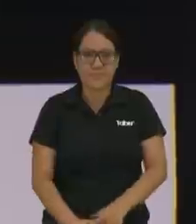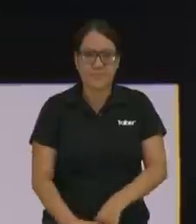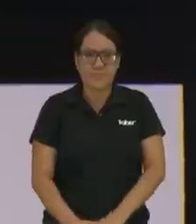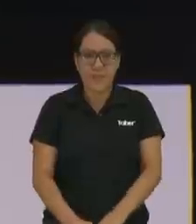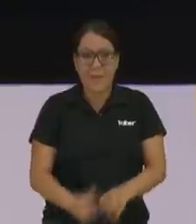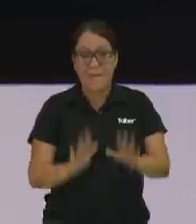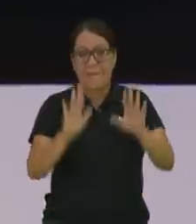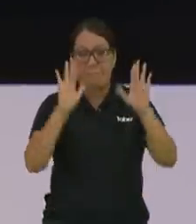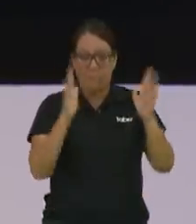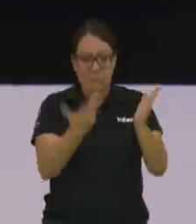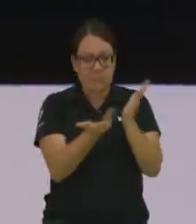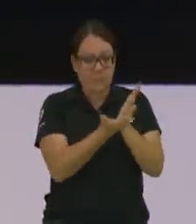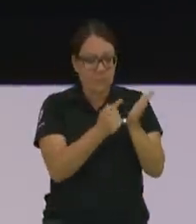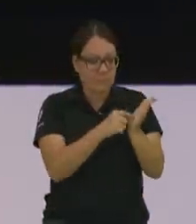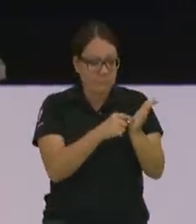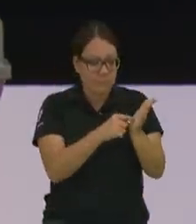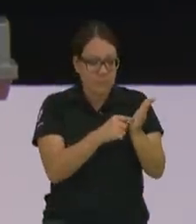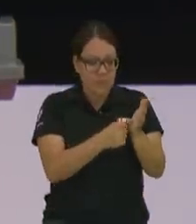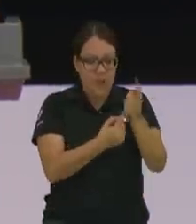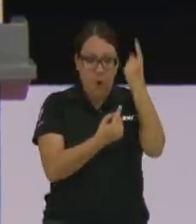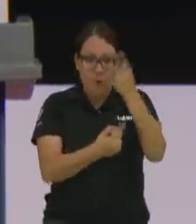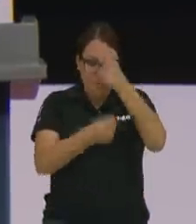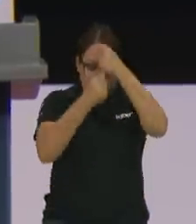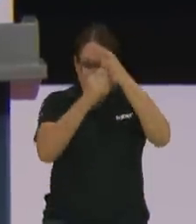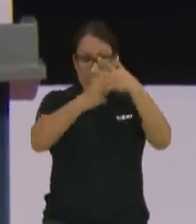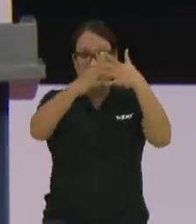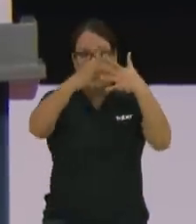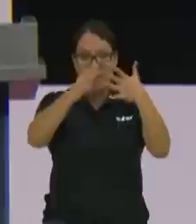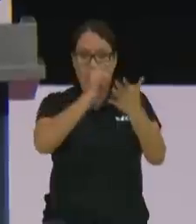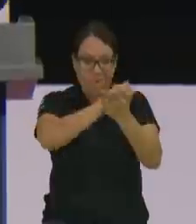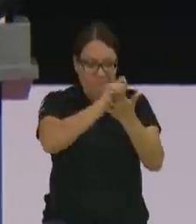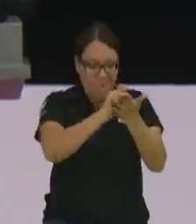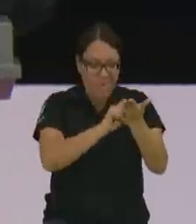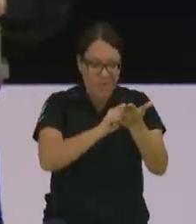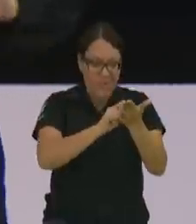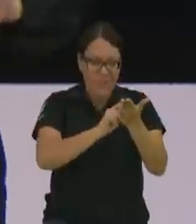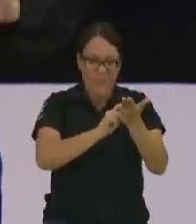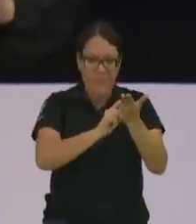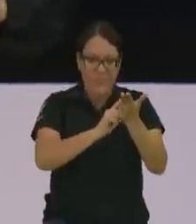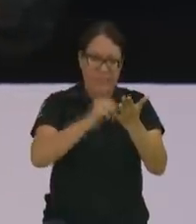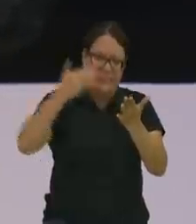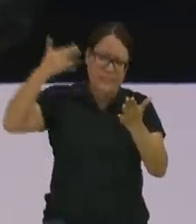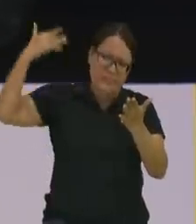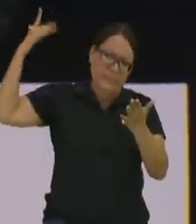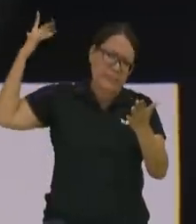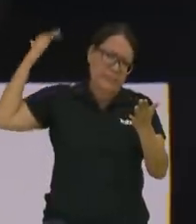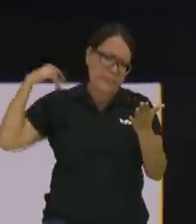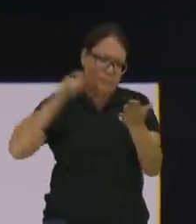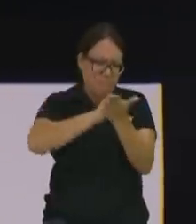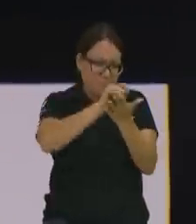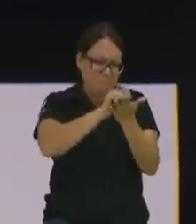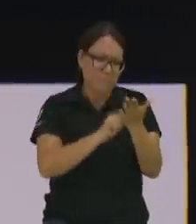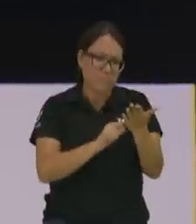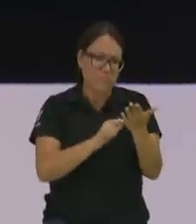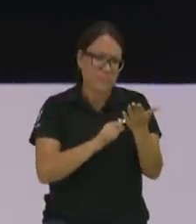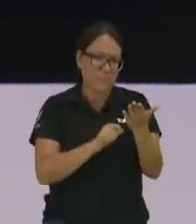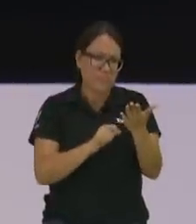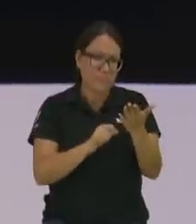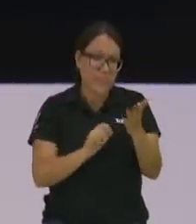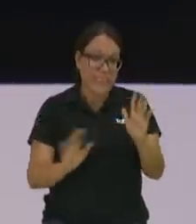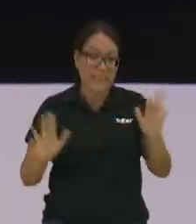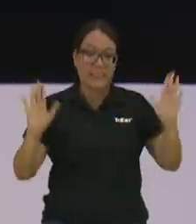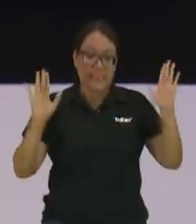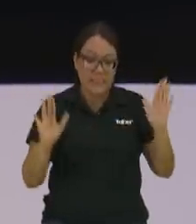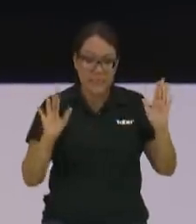pero aquí en la palabra el hombre más sabio llamado Salomón lo escribió hace miles de años y si te instruyes